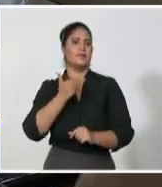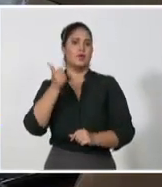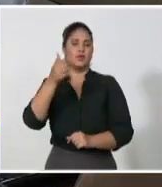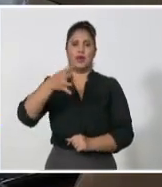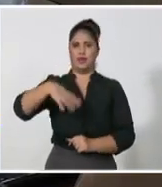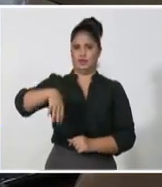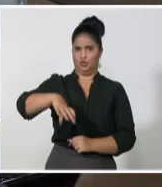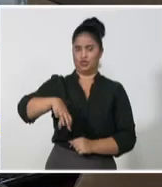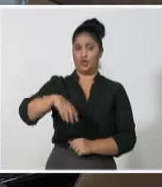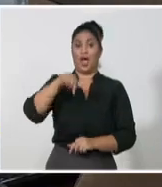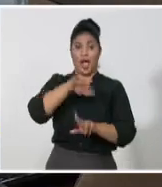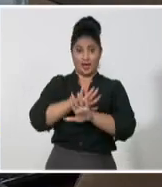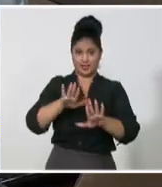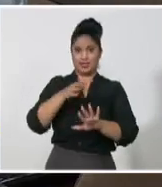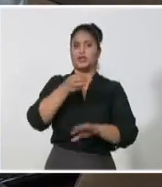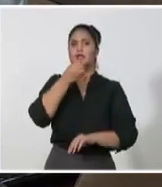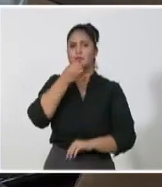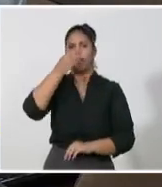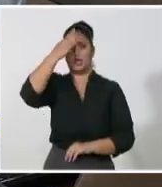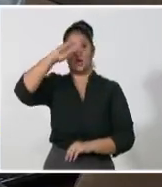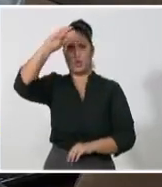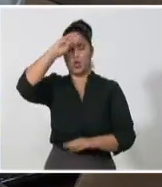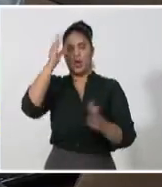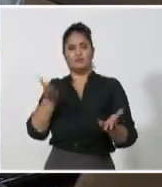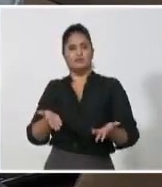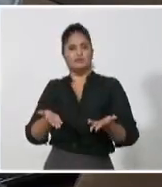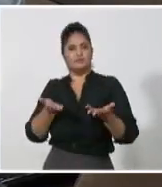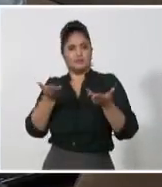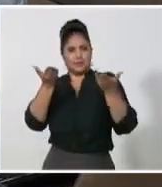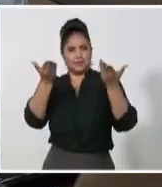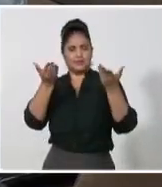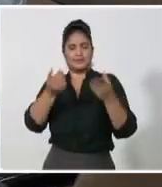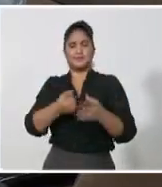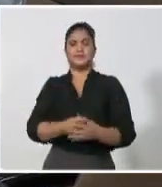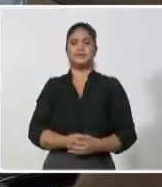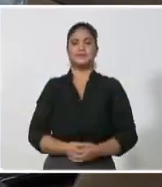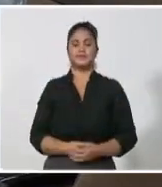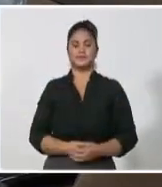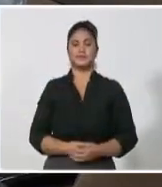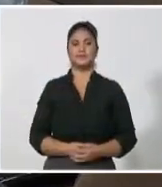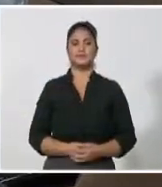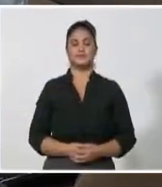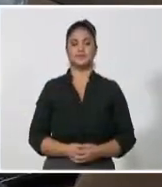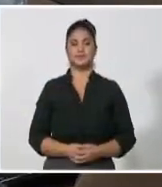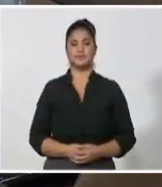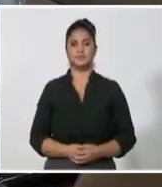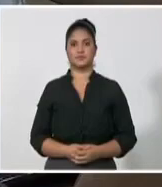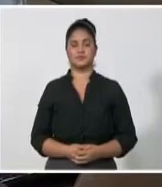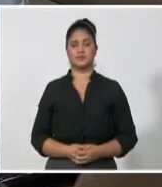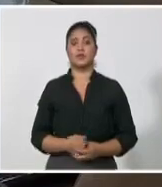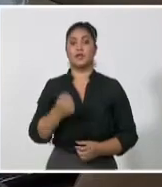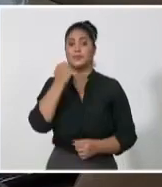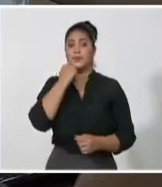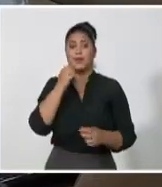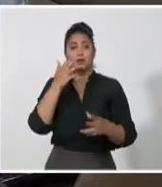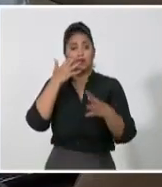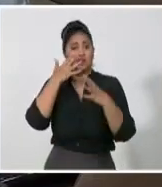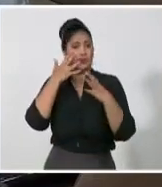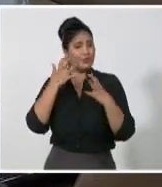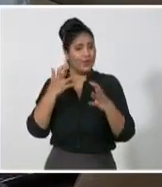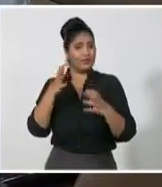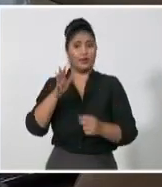dirección del país no se puede equivocar y nos deja trazado el camino hacia el futuro. Y creo que lo más importante es que cada uno de nosotros